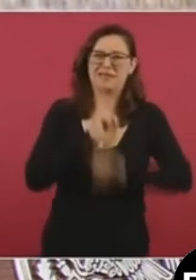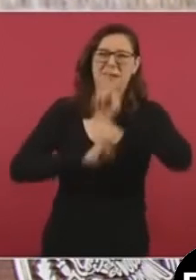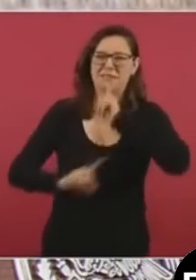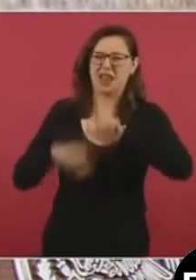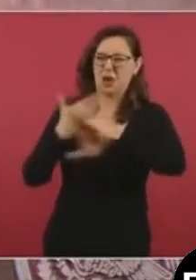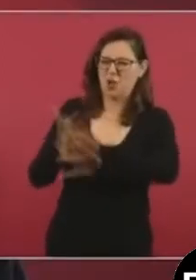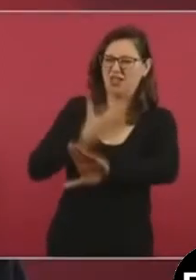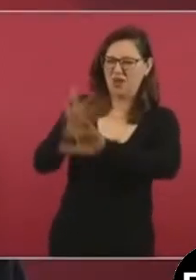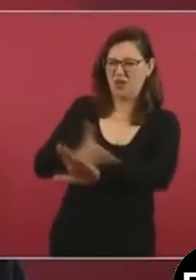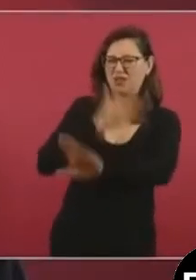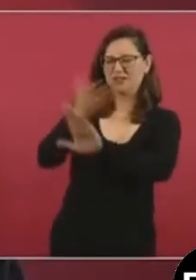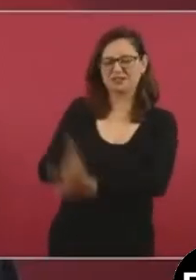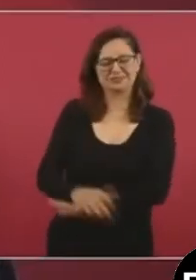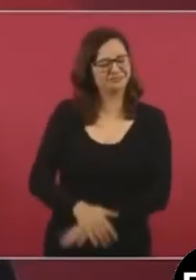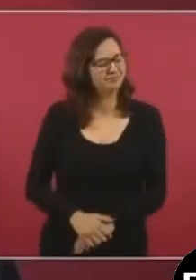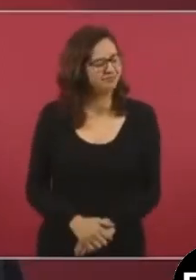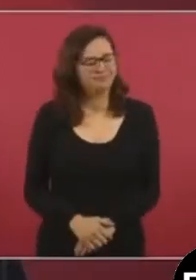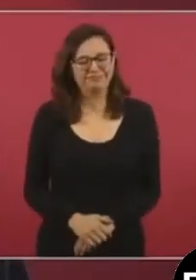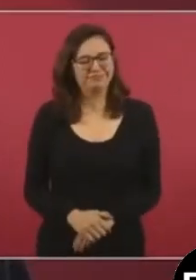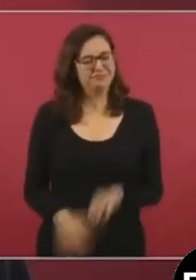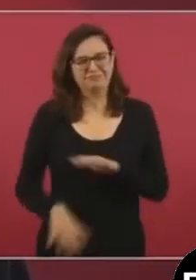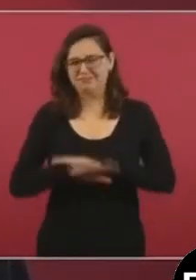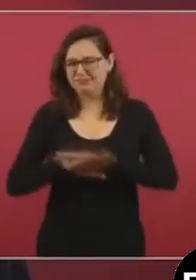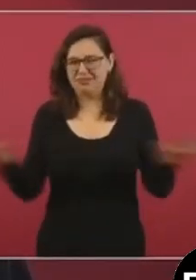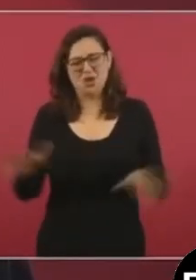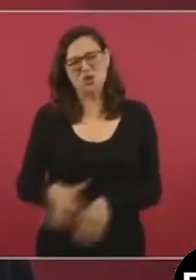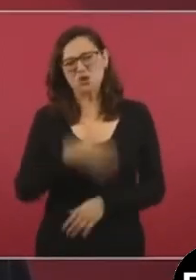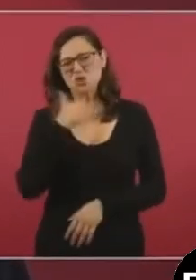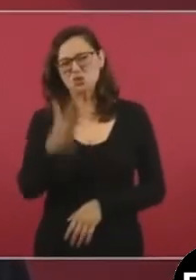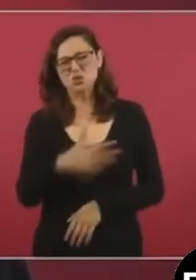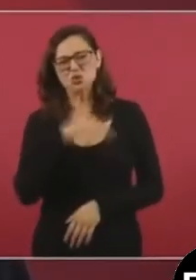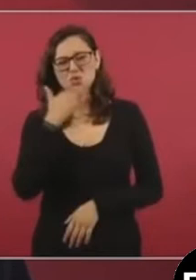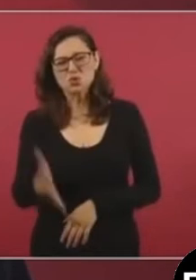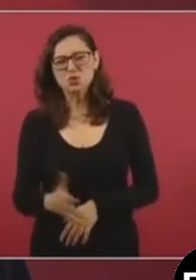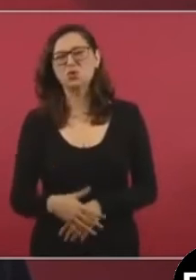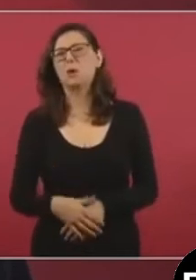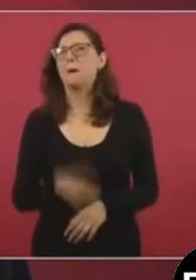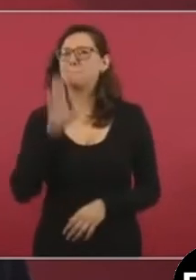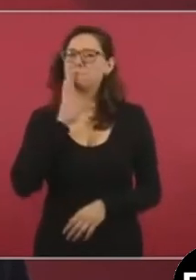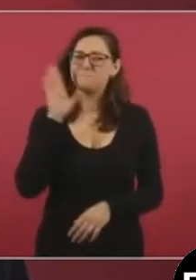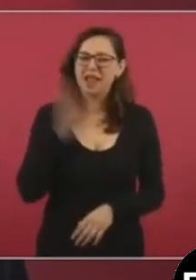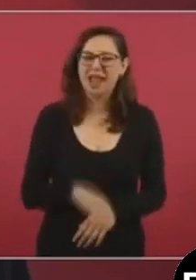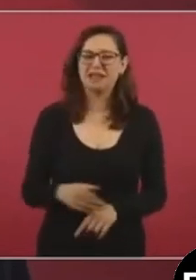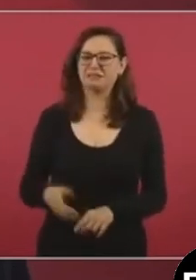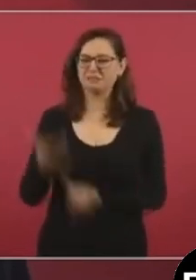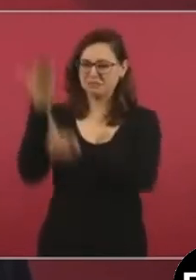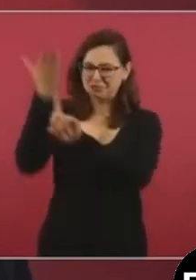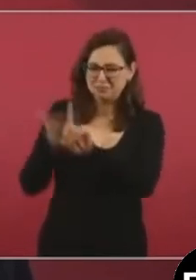porque es un menosprecio a la persona.